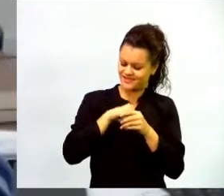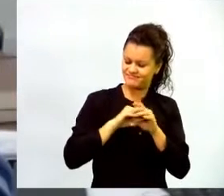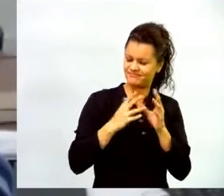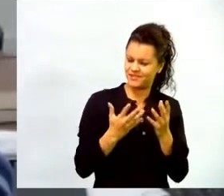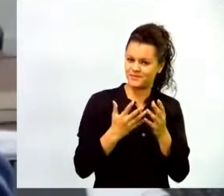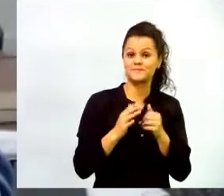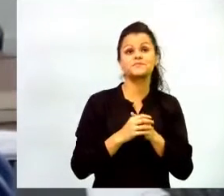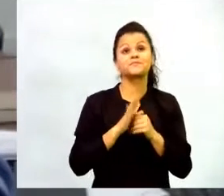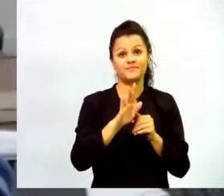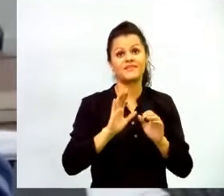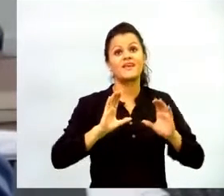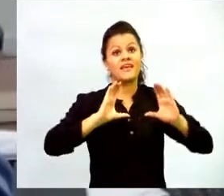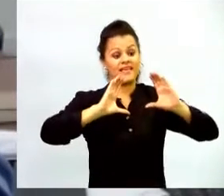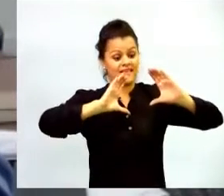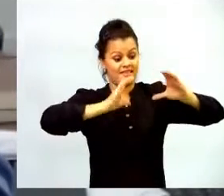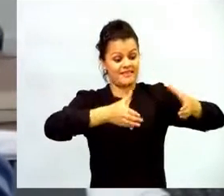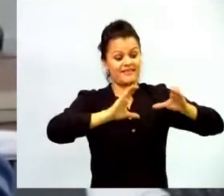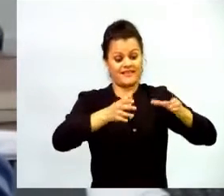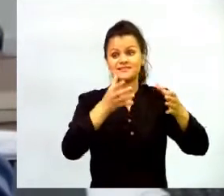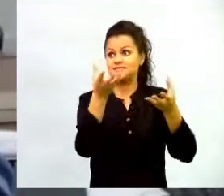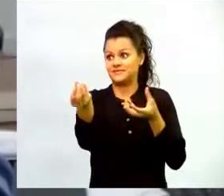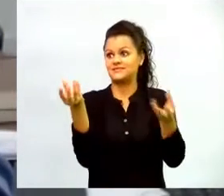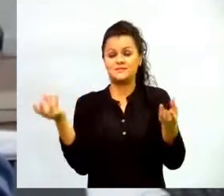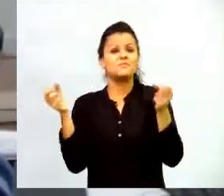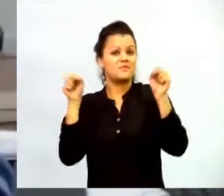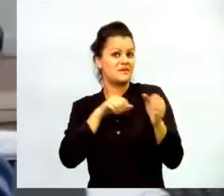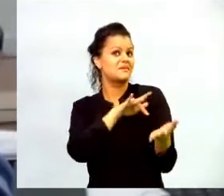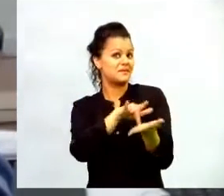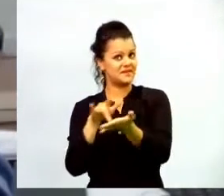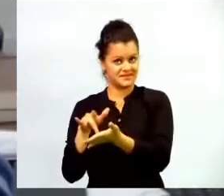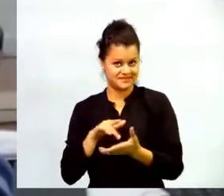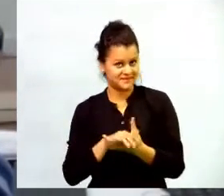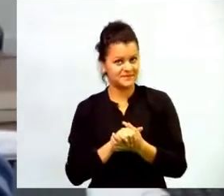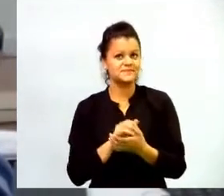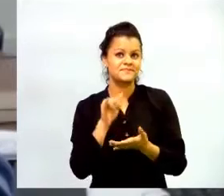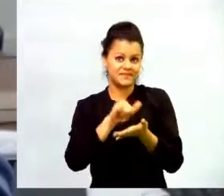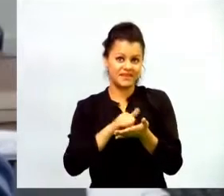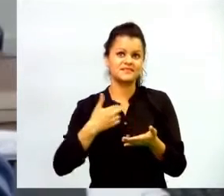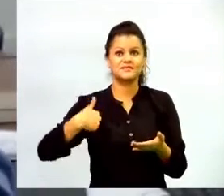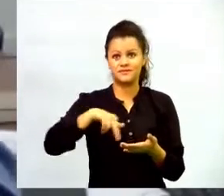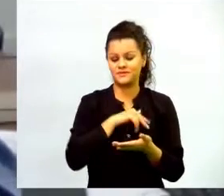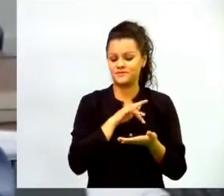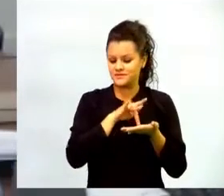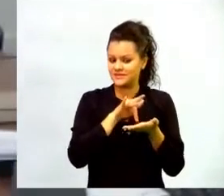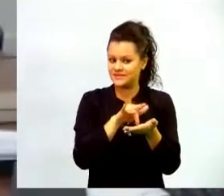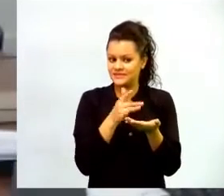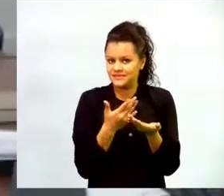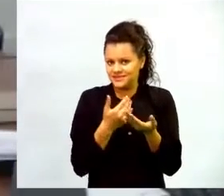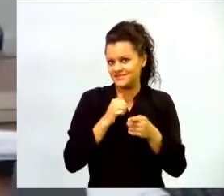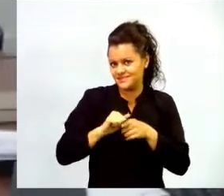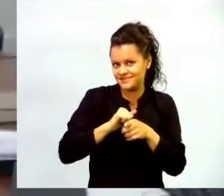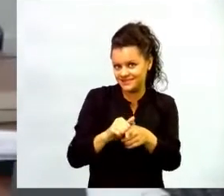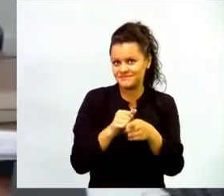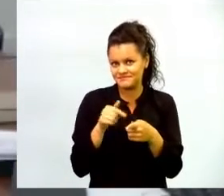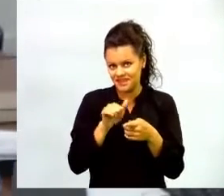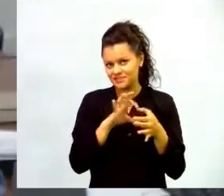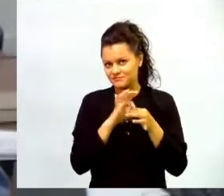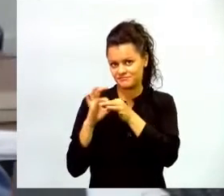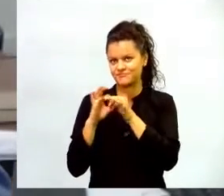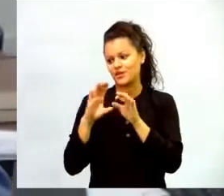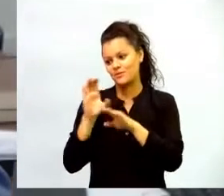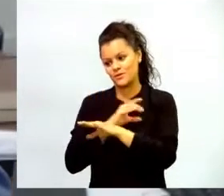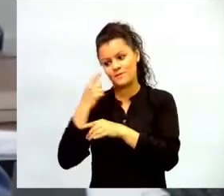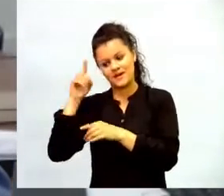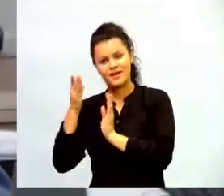participar. Y en eso estamos y en eso estamos construyendo y trabajando de la mano con el Ministerio de Educación y con Computadores para Educar. Bueno, muchas